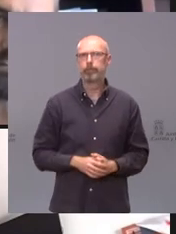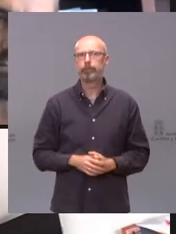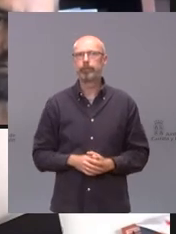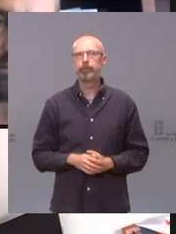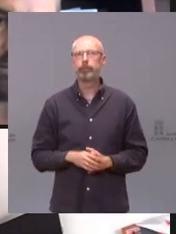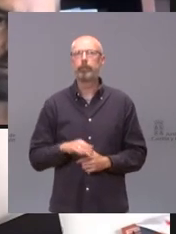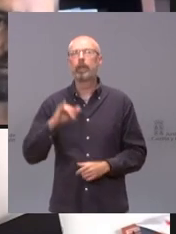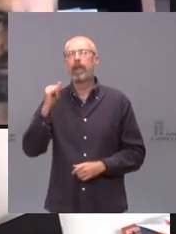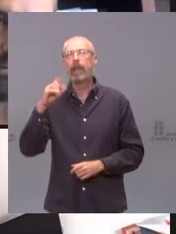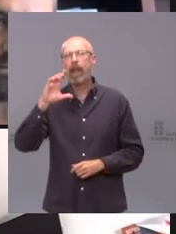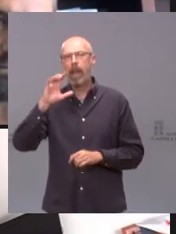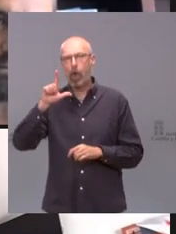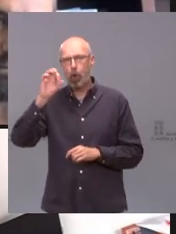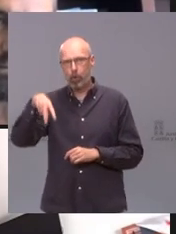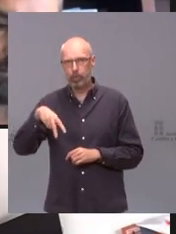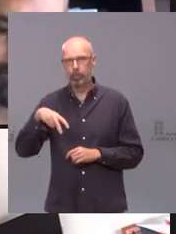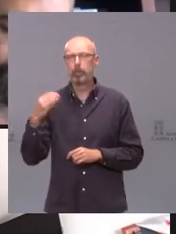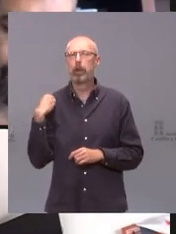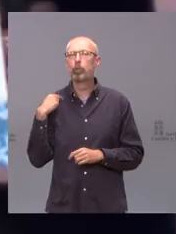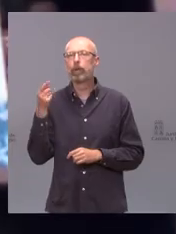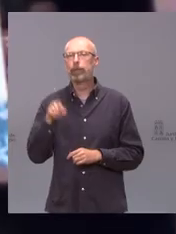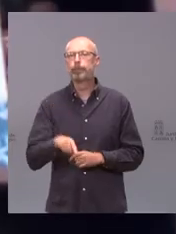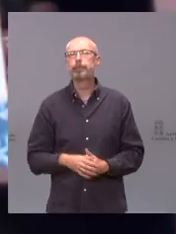pregunta ya Carlos Domínguez Carlos buenos días